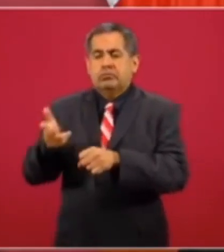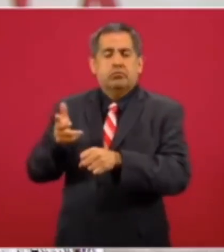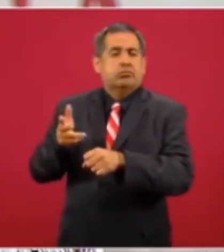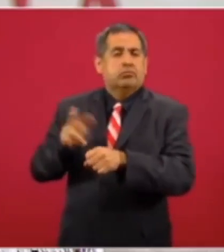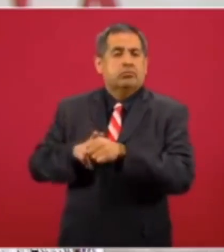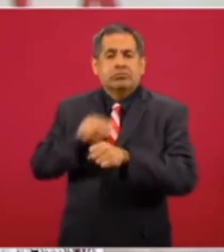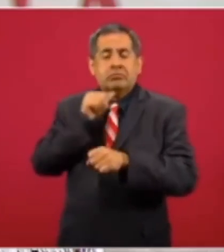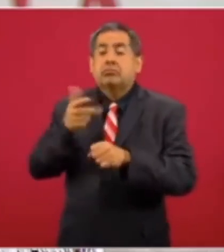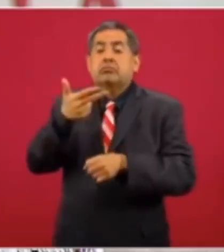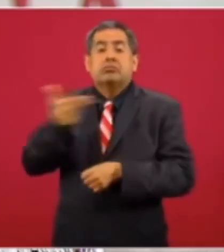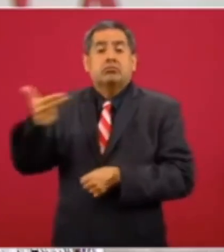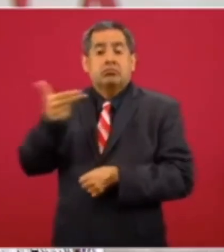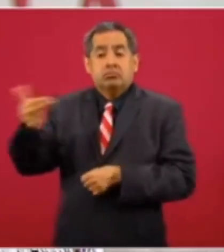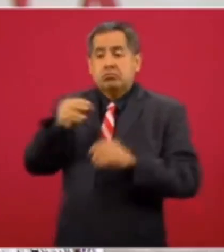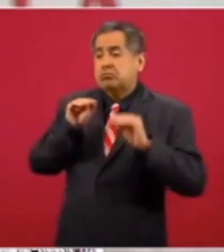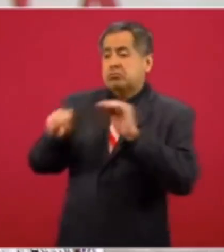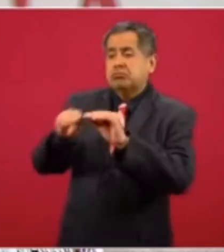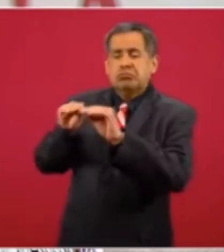había donde hospedarlos